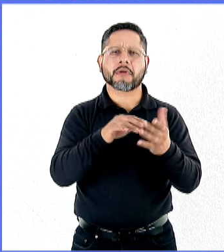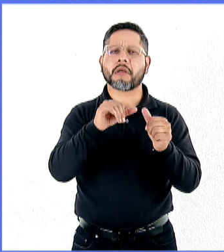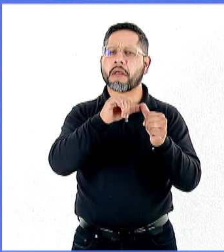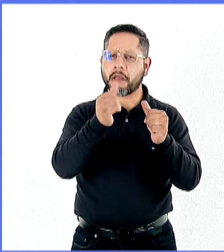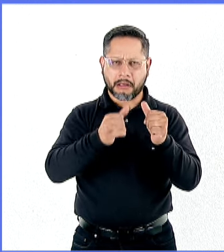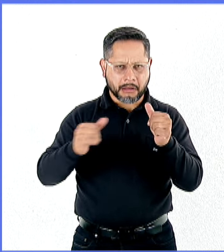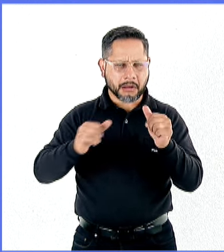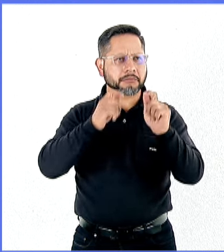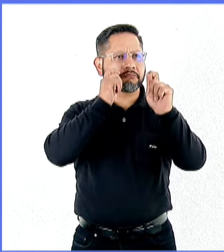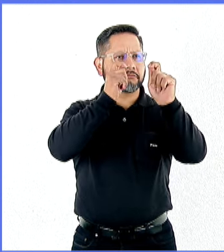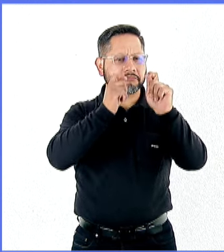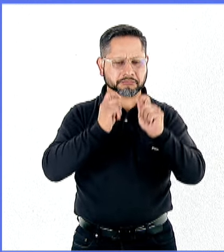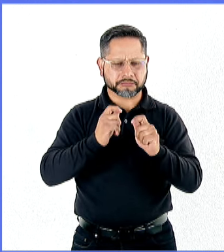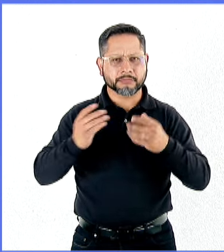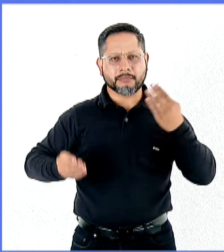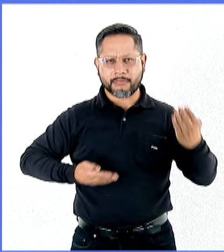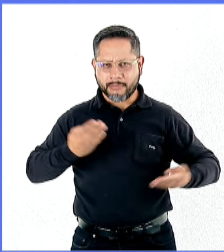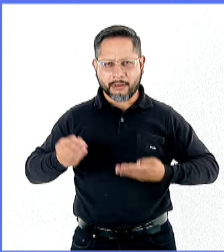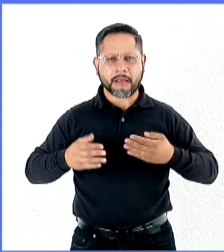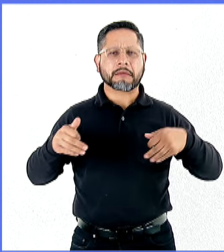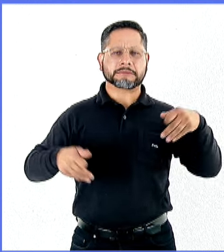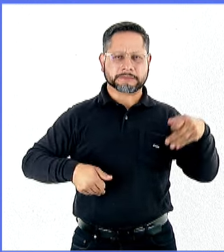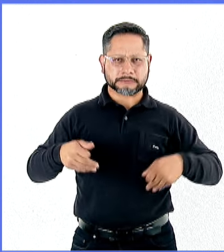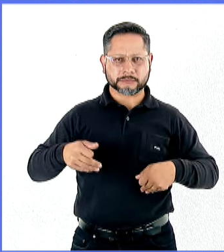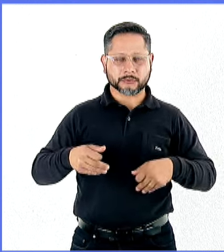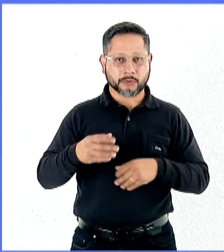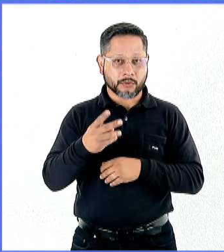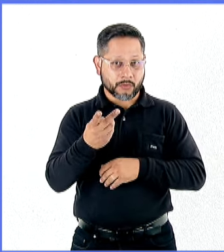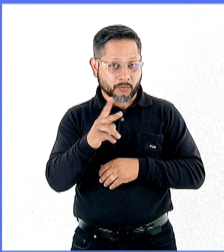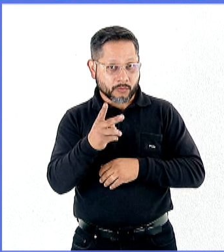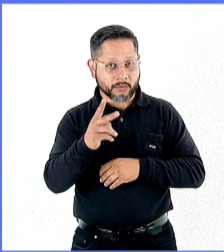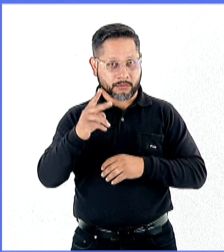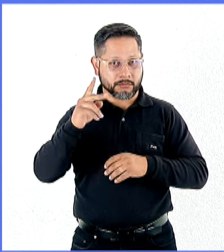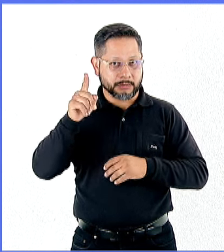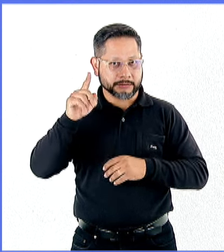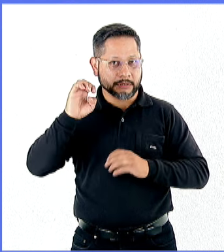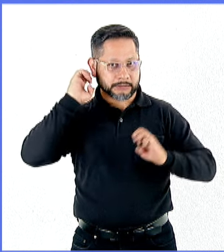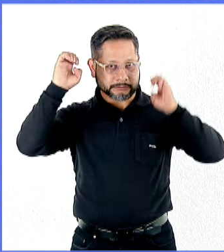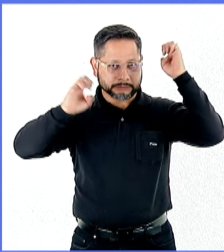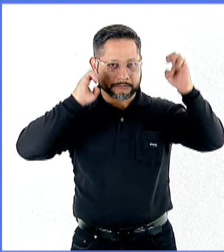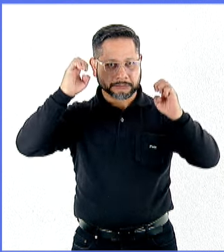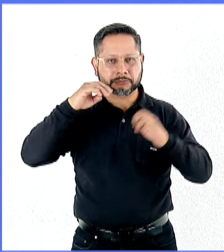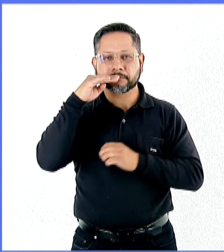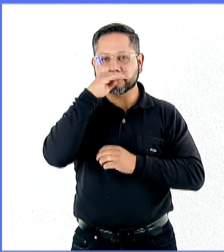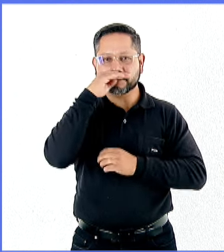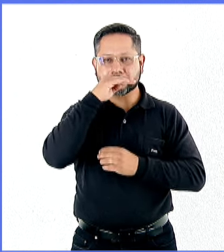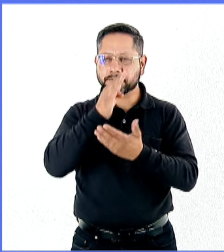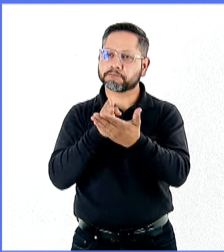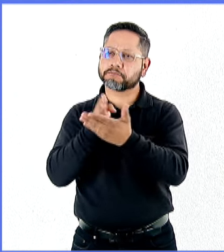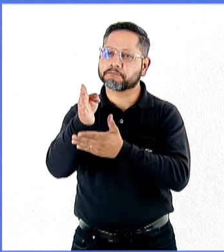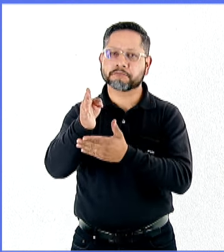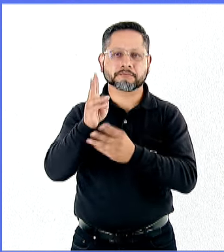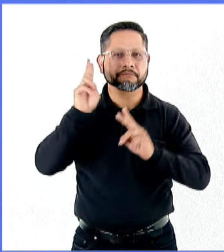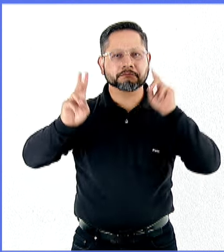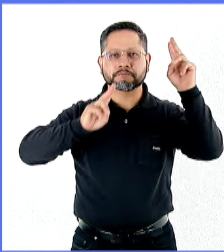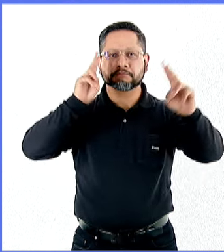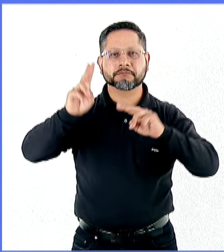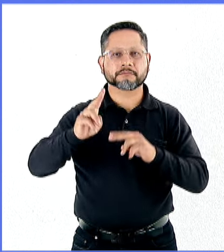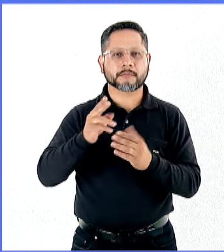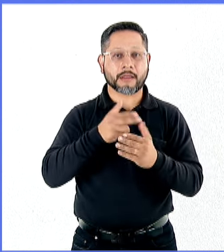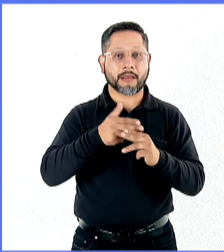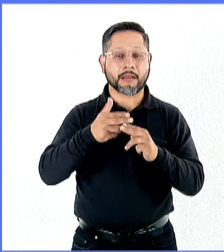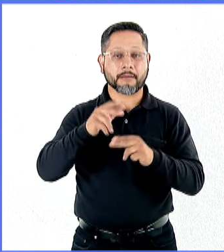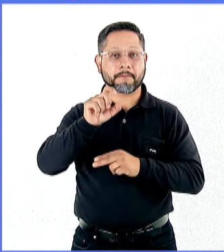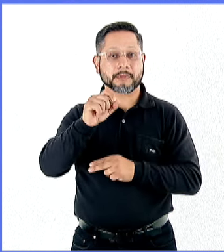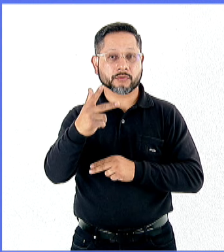arte escénico como son la danza y el teatro. Ambas exposiciones son de entrada gratuita y las pueden visitar hasta el 28 de abril, así